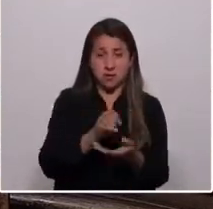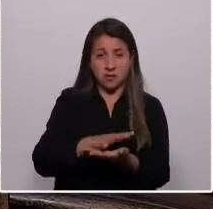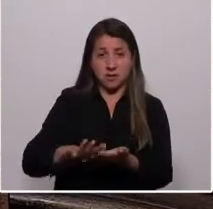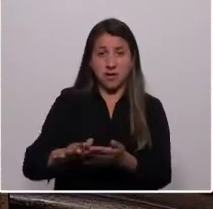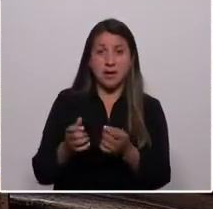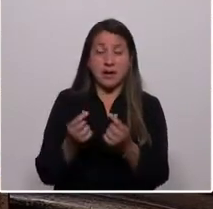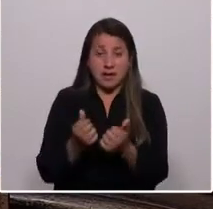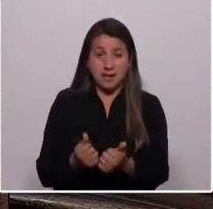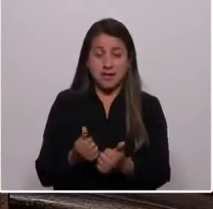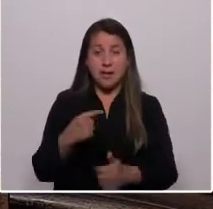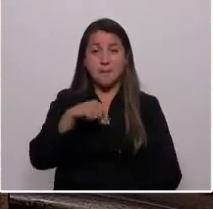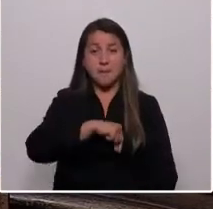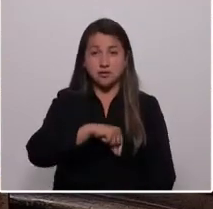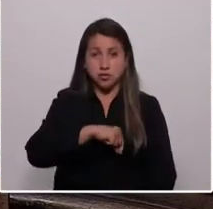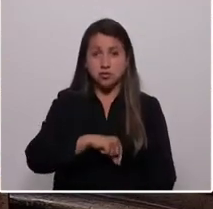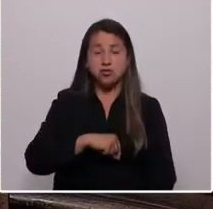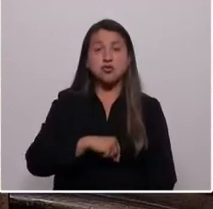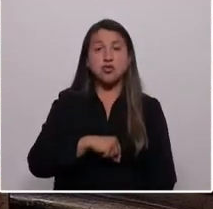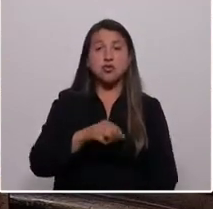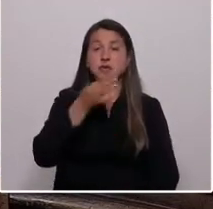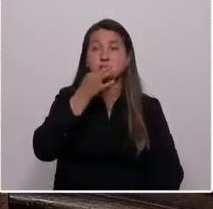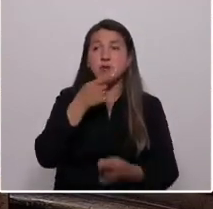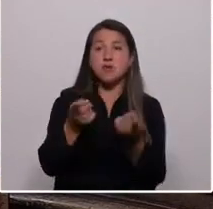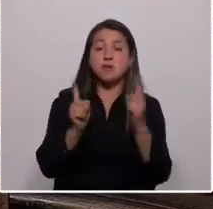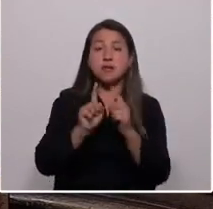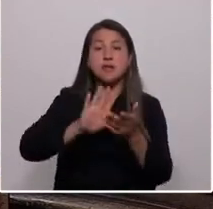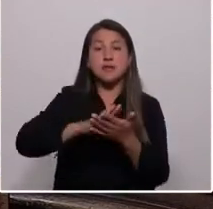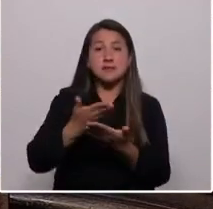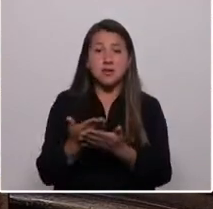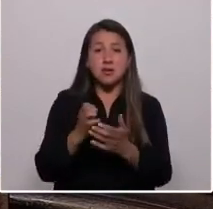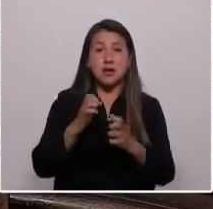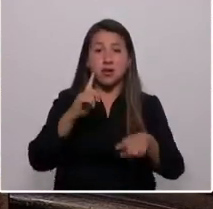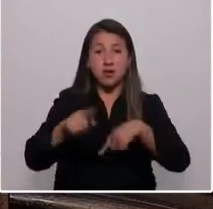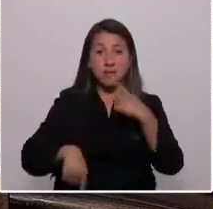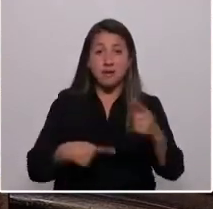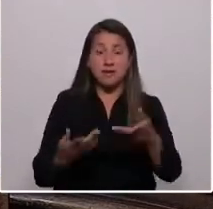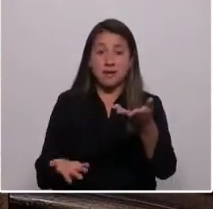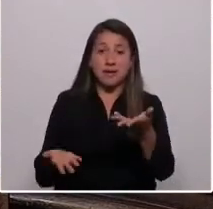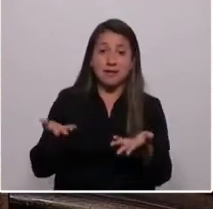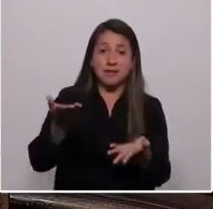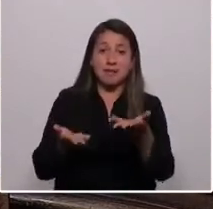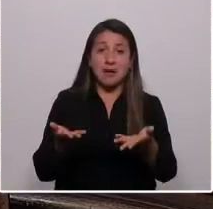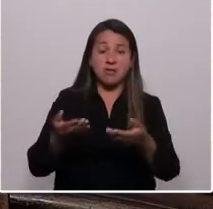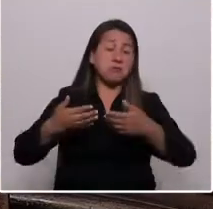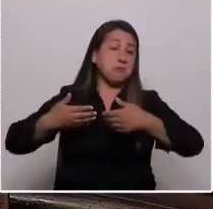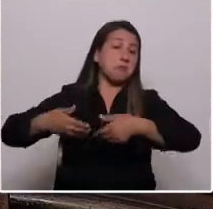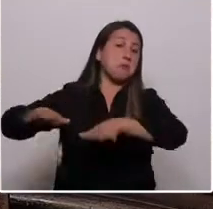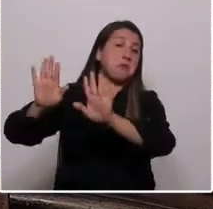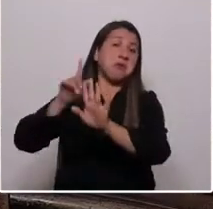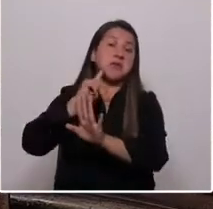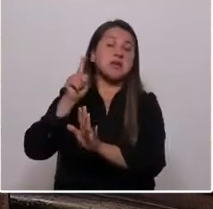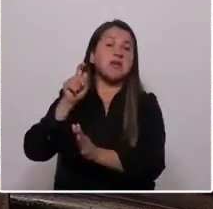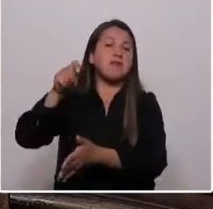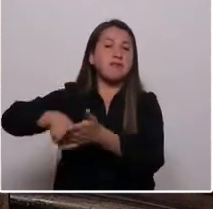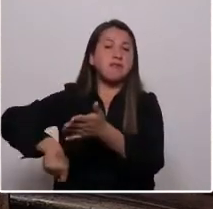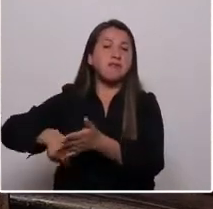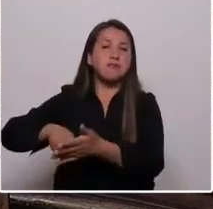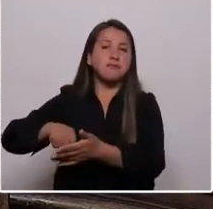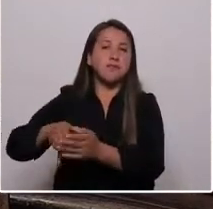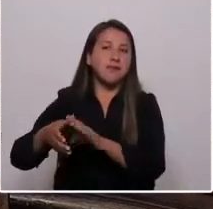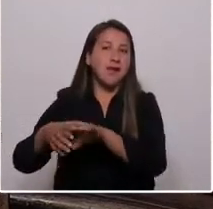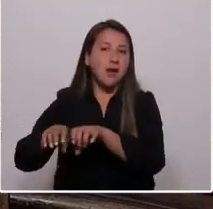calidad, las pensiones, un medio ambiente sano y ecológicamente equilibrado al arbitrio de los privados. Este momento